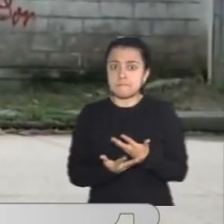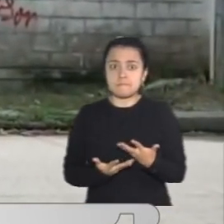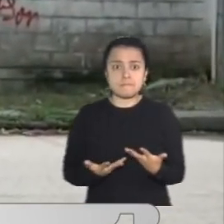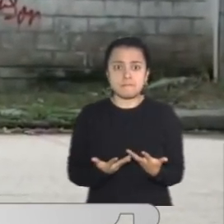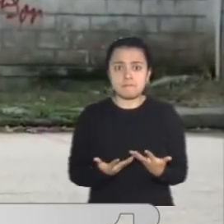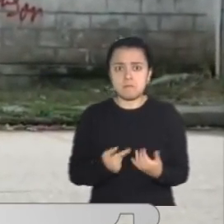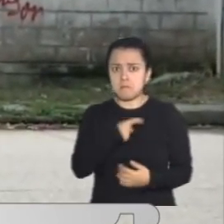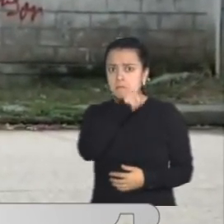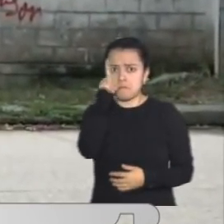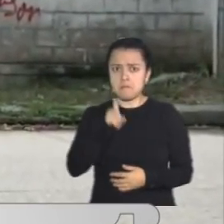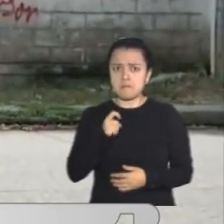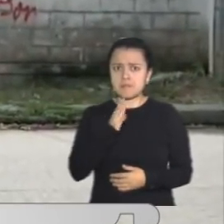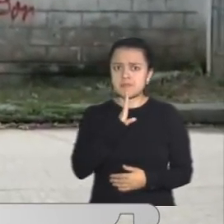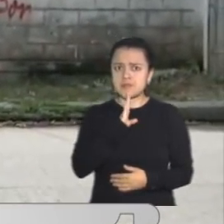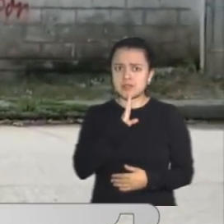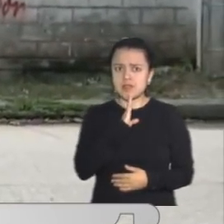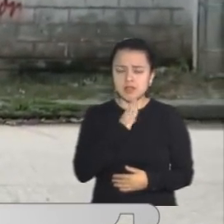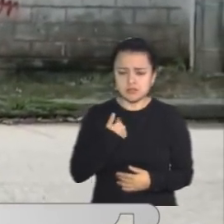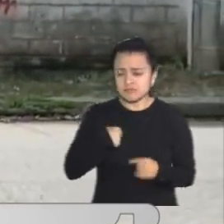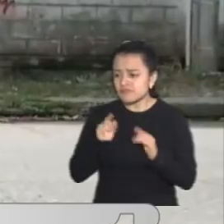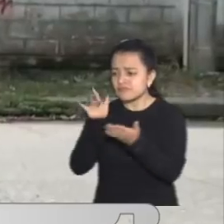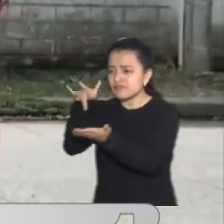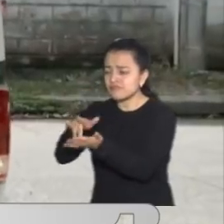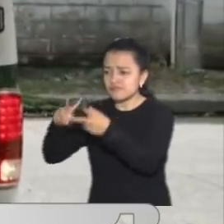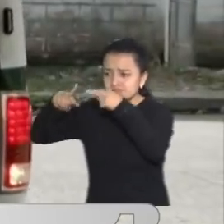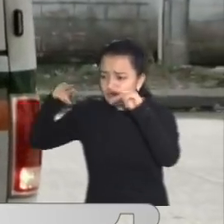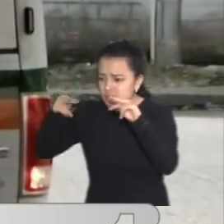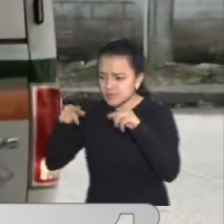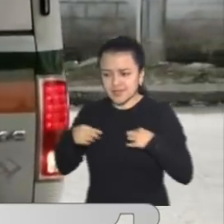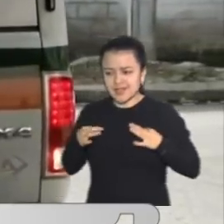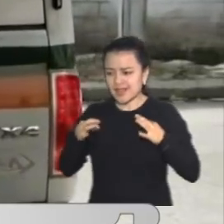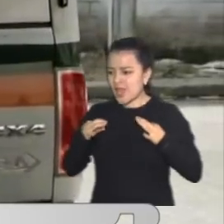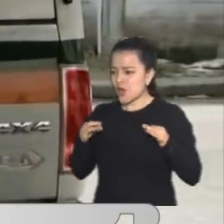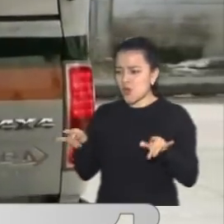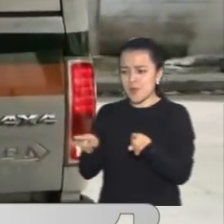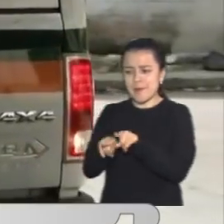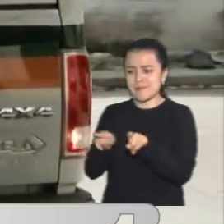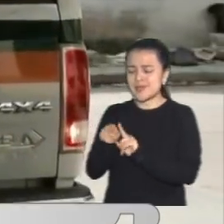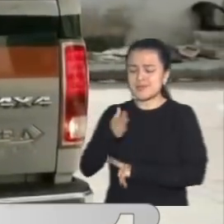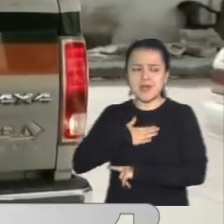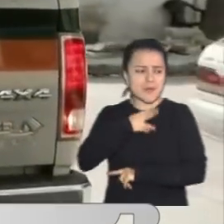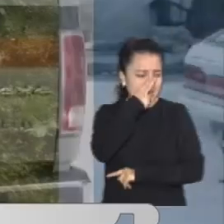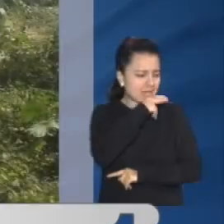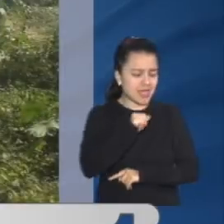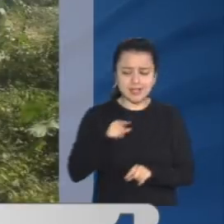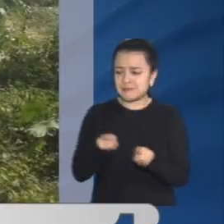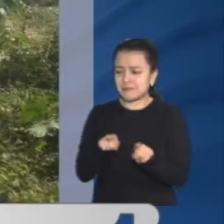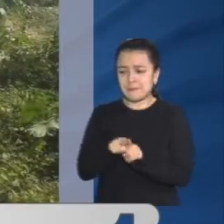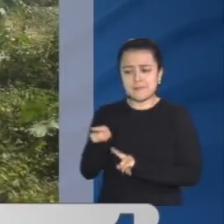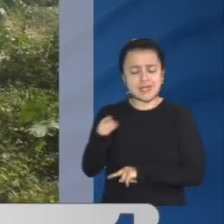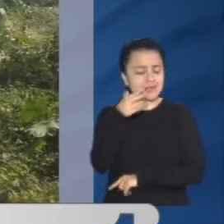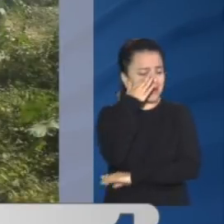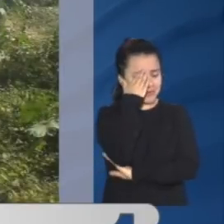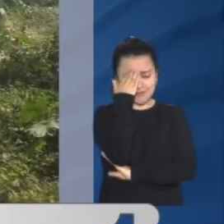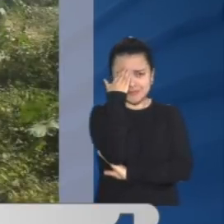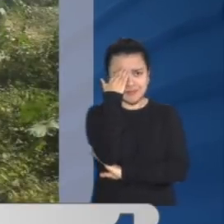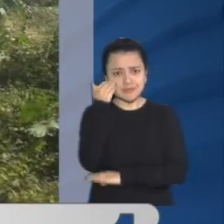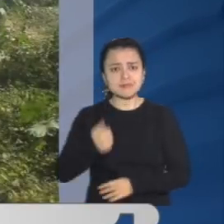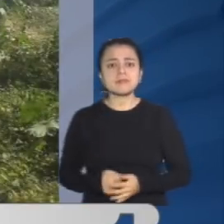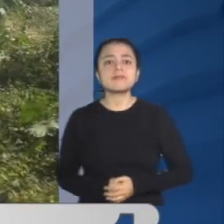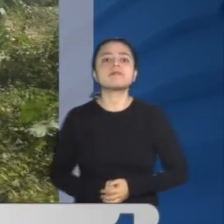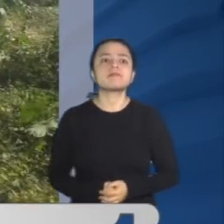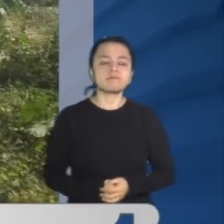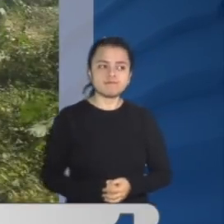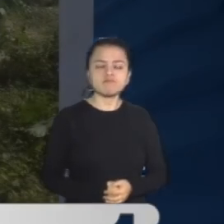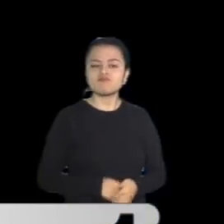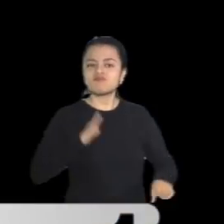lugar y encontró que el cuerpo de la joven muerta vestía las mismas prendas que Margarita tenía cuando salió de su casa. Hay un culpable